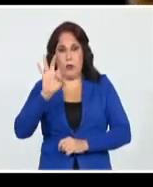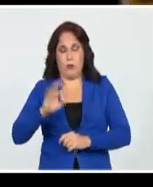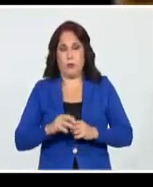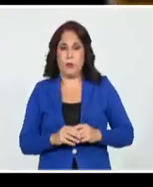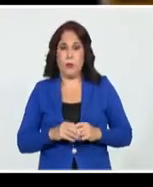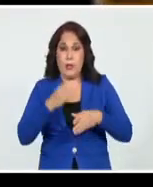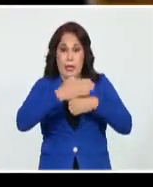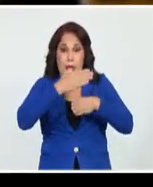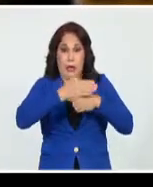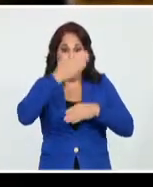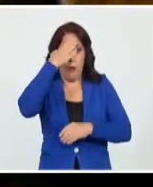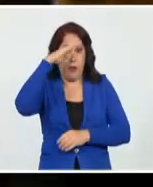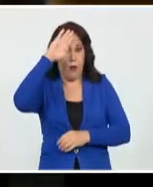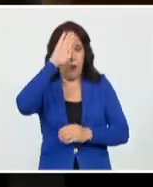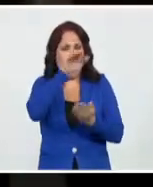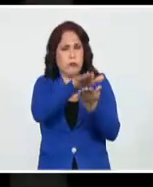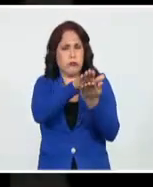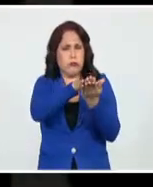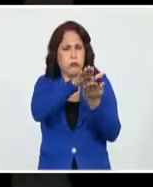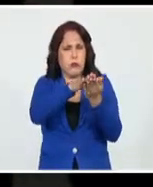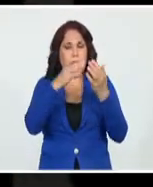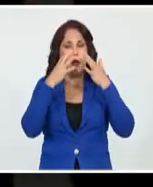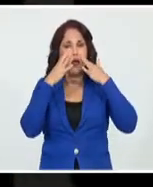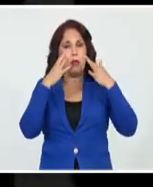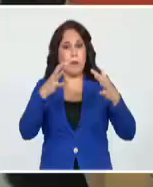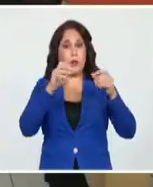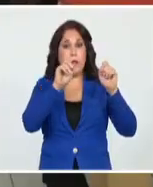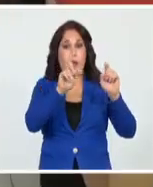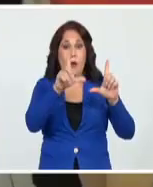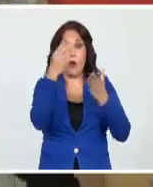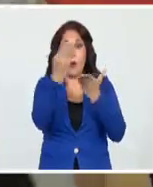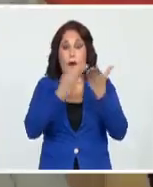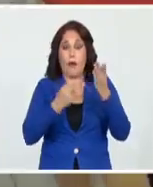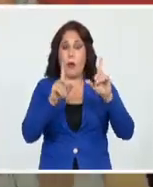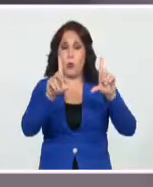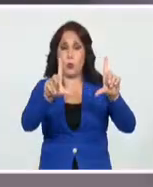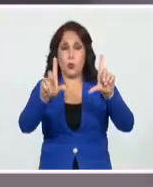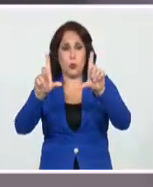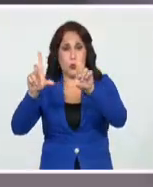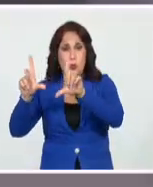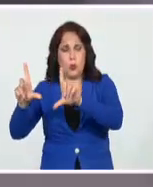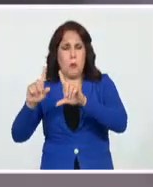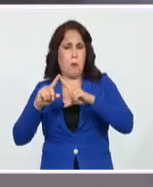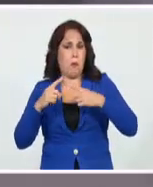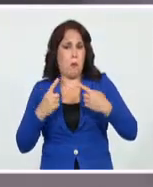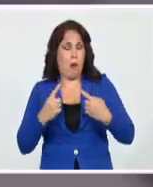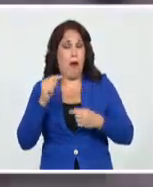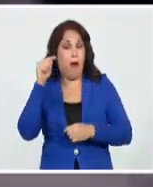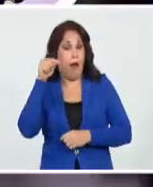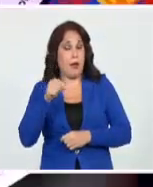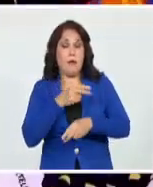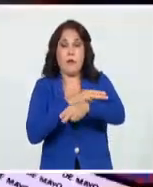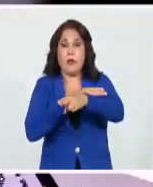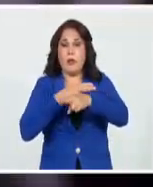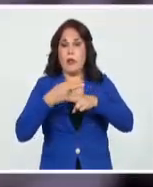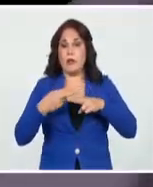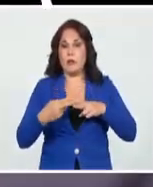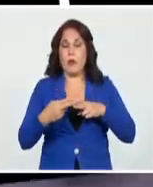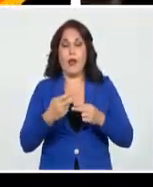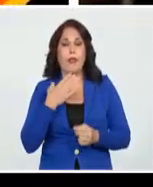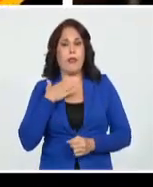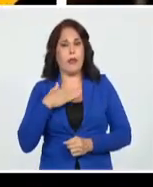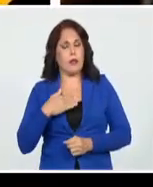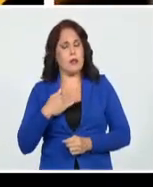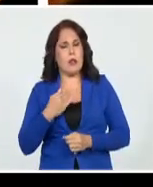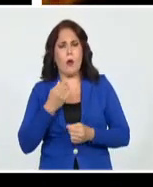Santiago es un reservorio importante de la cartelística en Cuba y eso se lo debe en gran medida a la historia y a la voluntad y